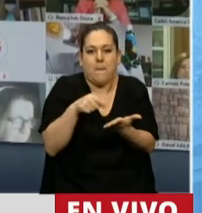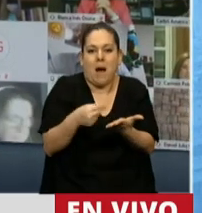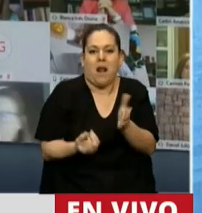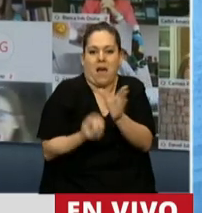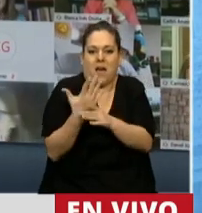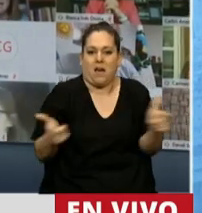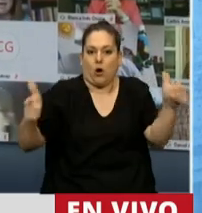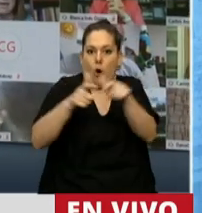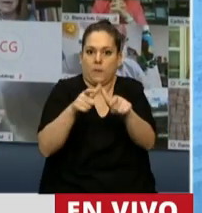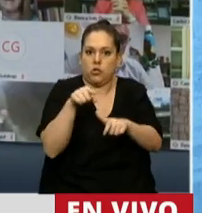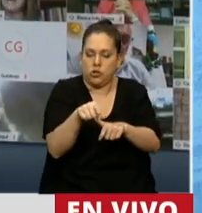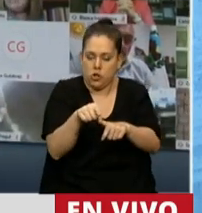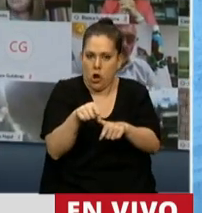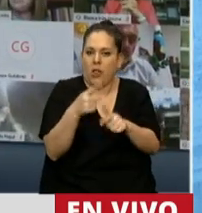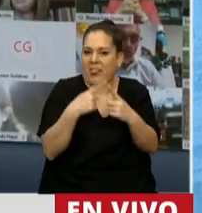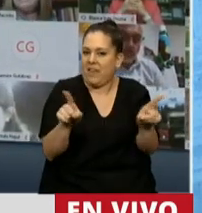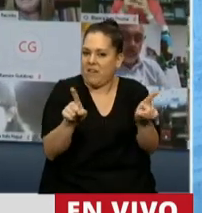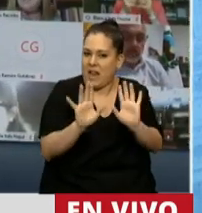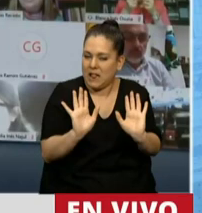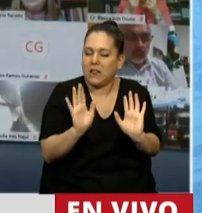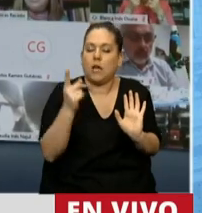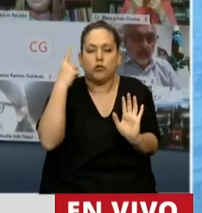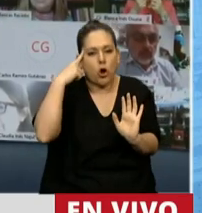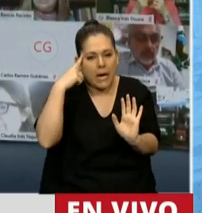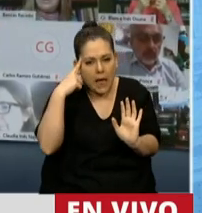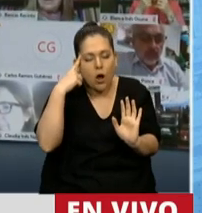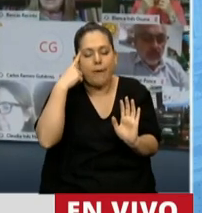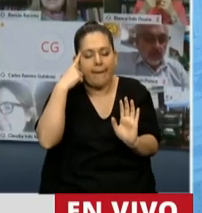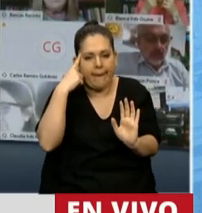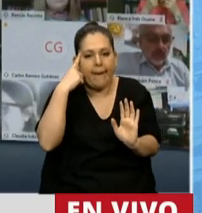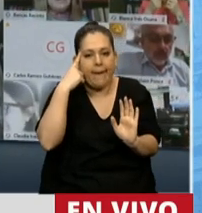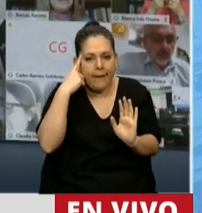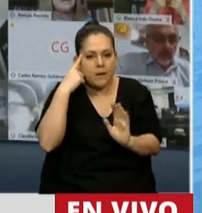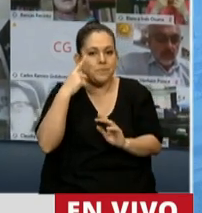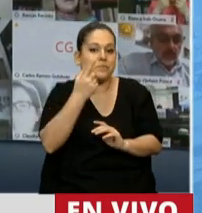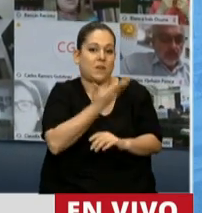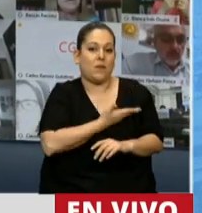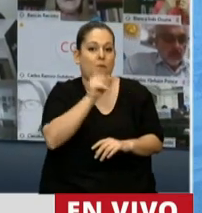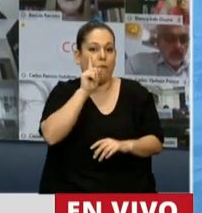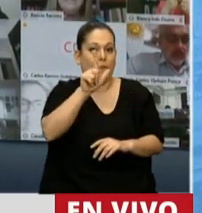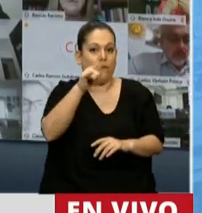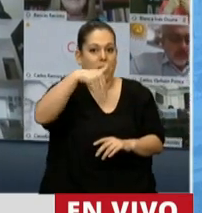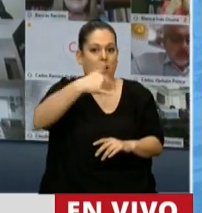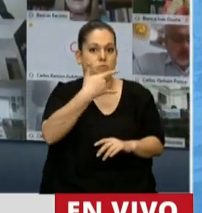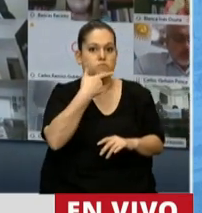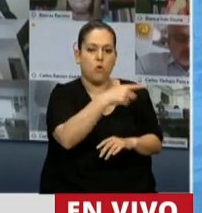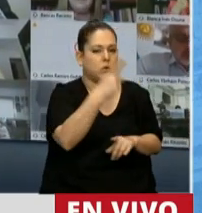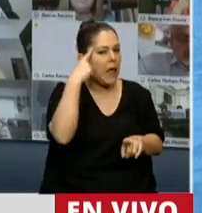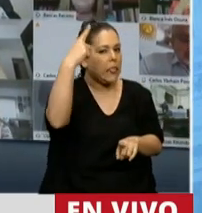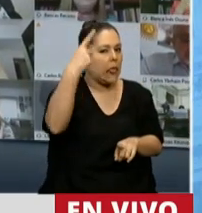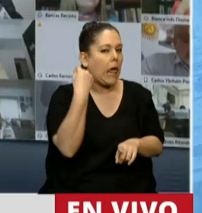creación de esta comisión. Creo que lo que tiene en mente Daniel Filmus es que